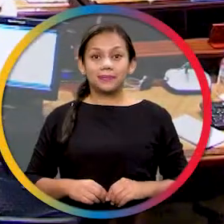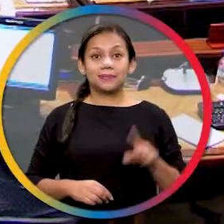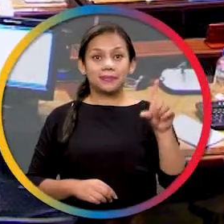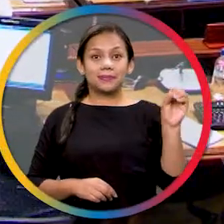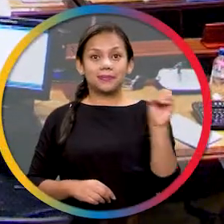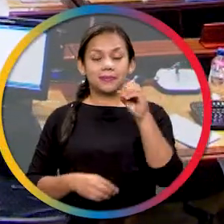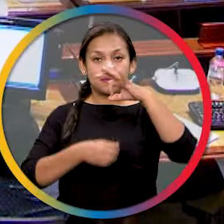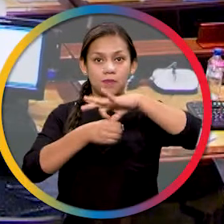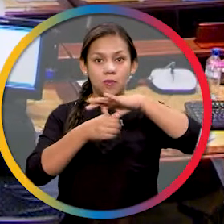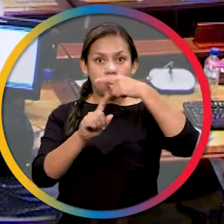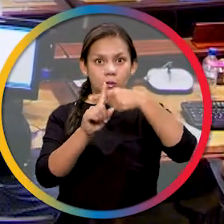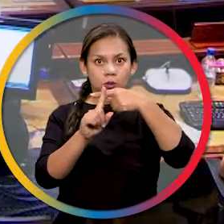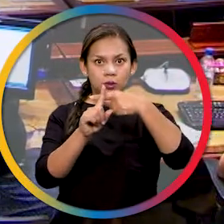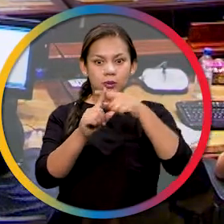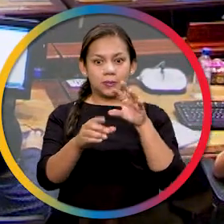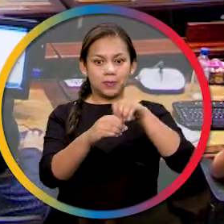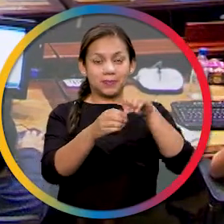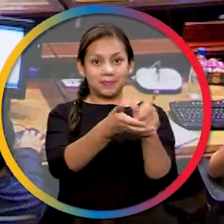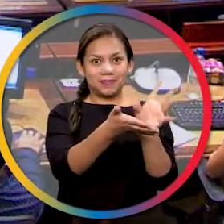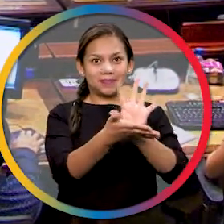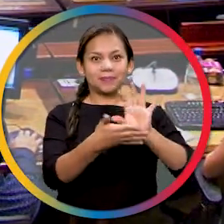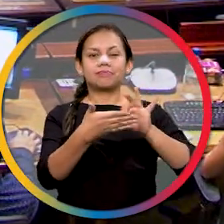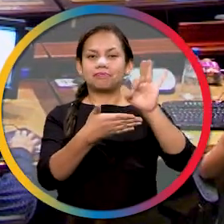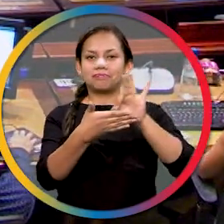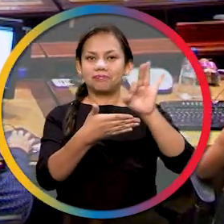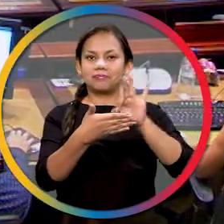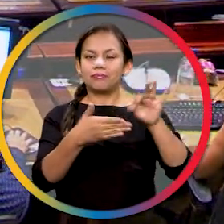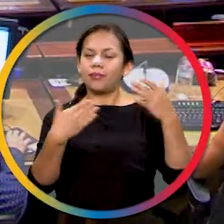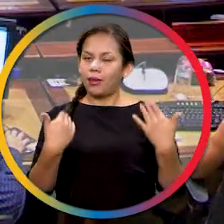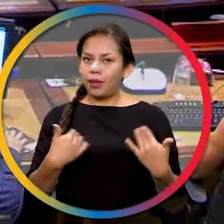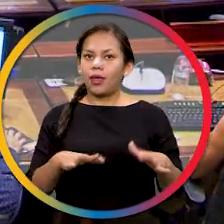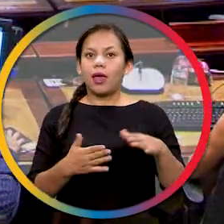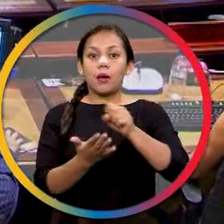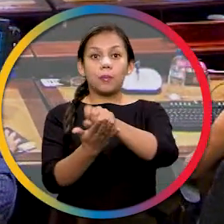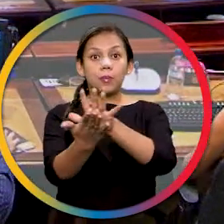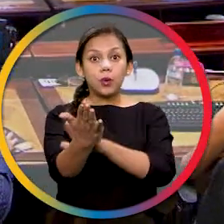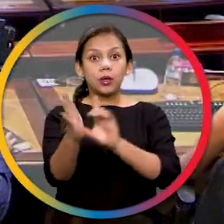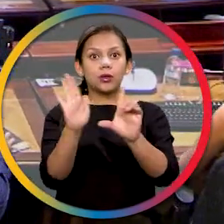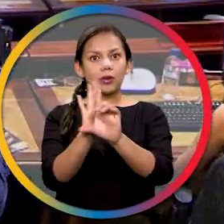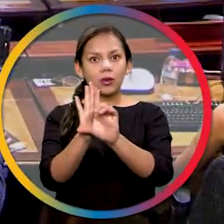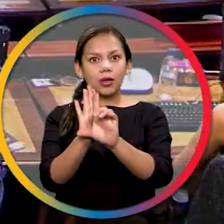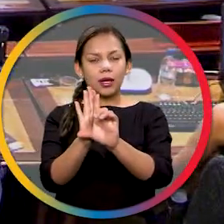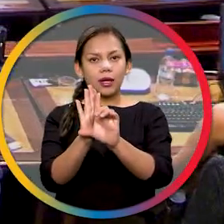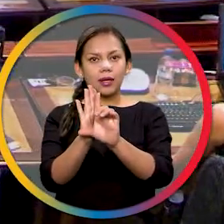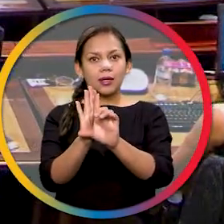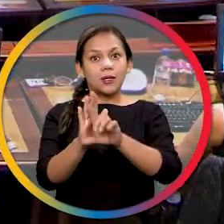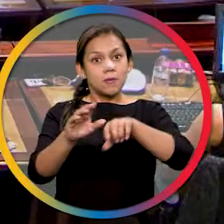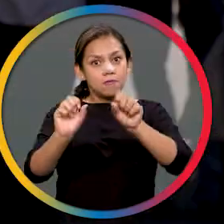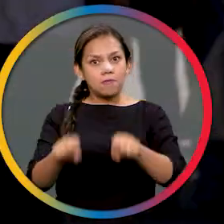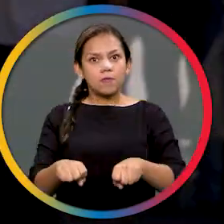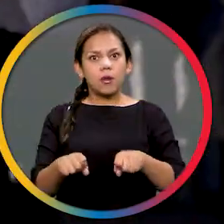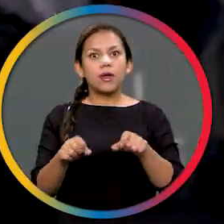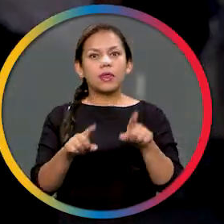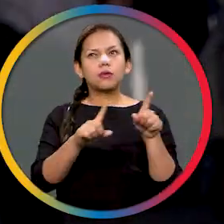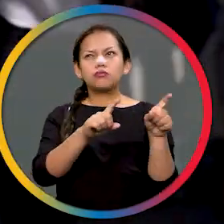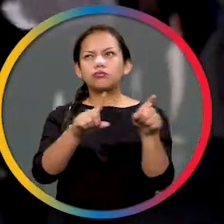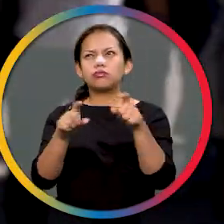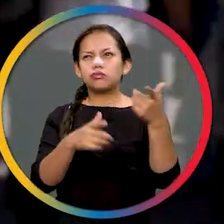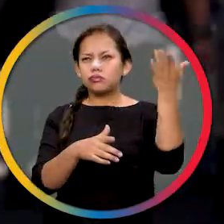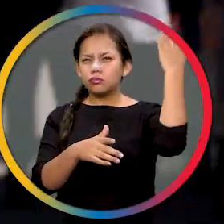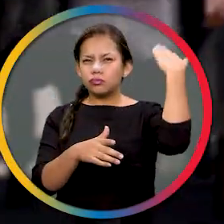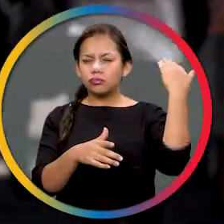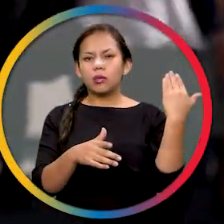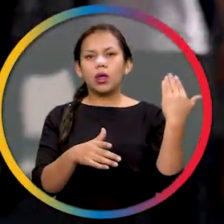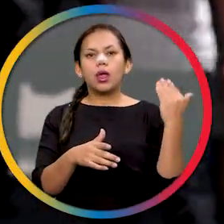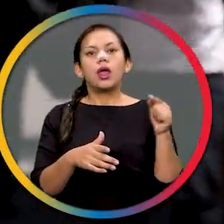Con 100 votos afirmativos, la Asamblea Nacional aprobó definitivamente el proyecto de ley que viabilice el pronunciamiento de la